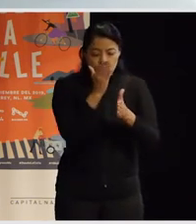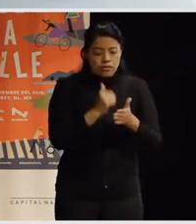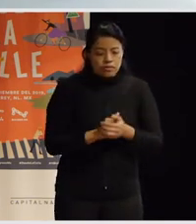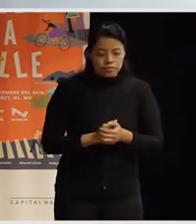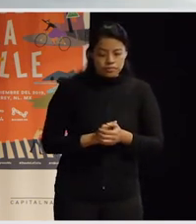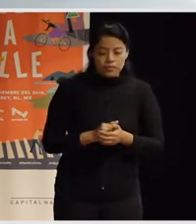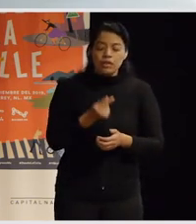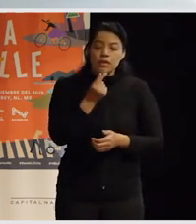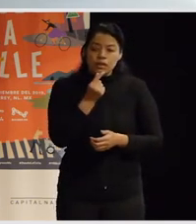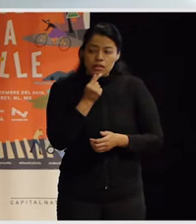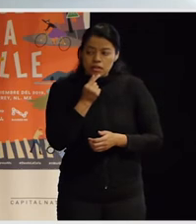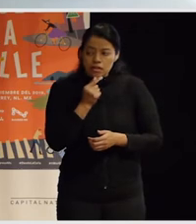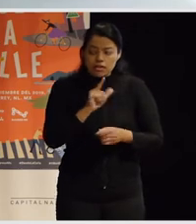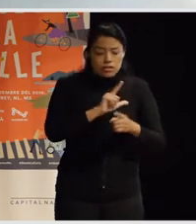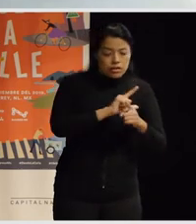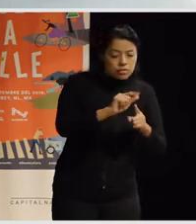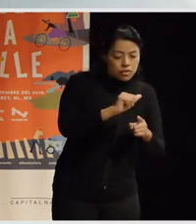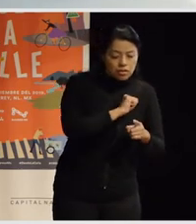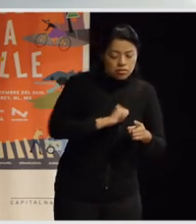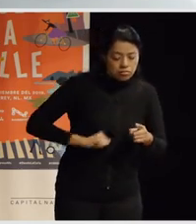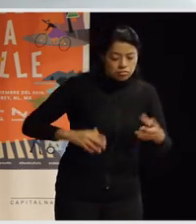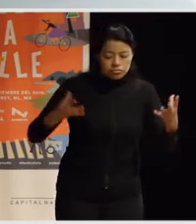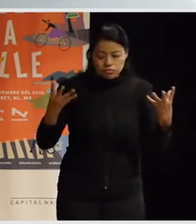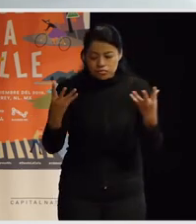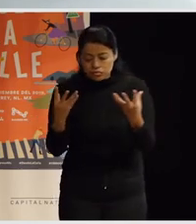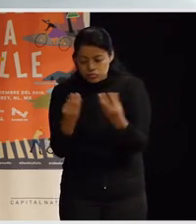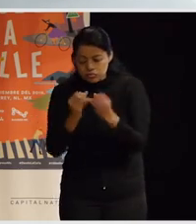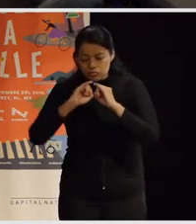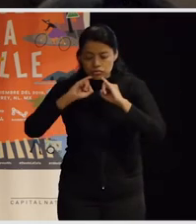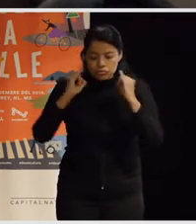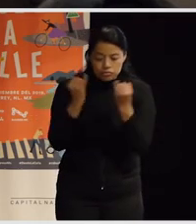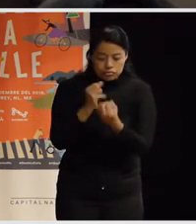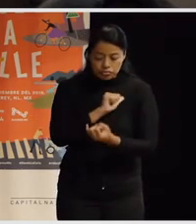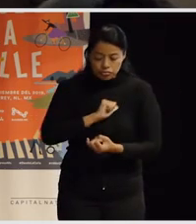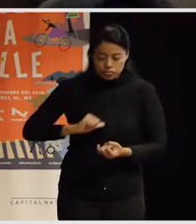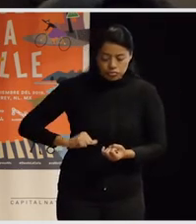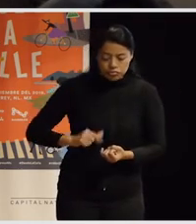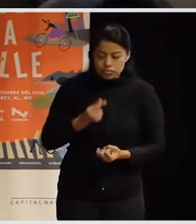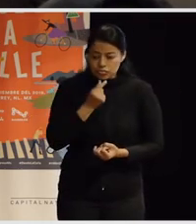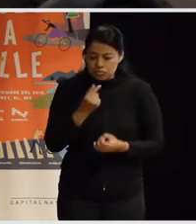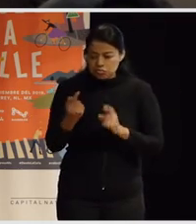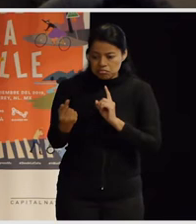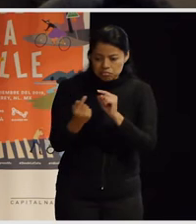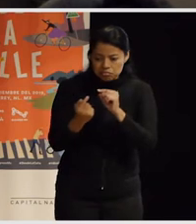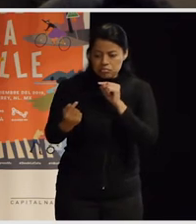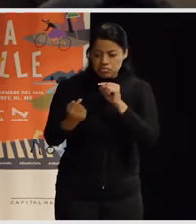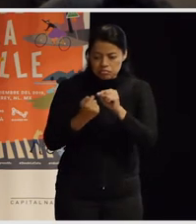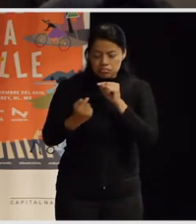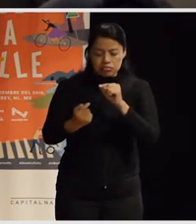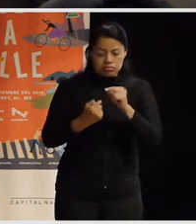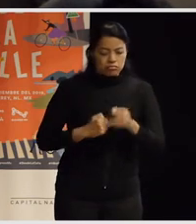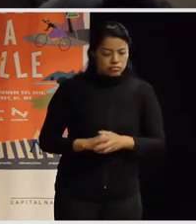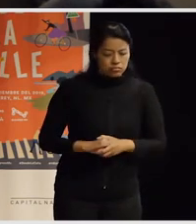niñas van al ayuntamiento y tienen reuniones con el alcalde o la alcaldesa y determinan cuestiones, ¿no? Entonces,